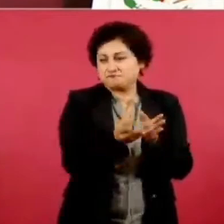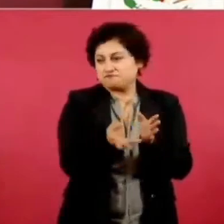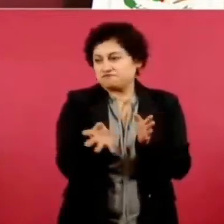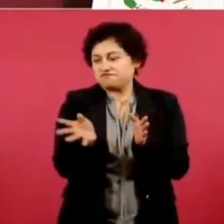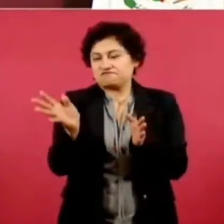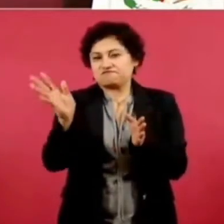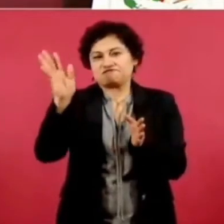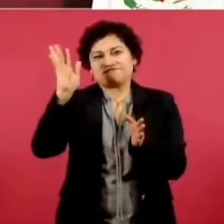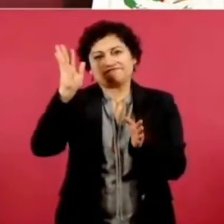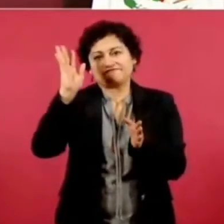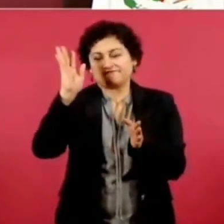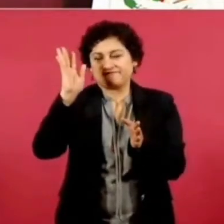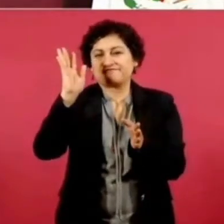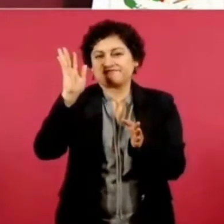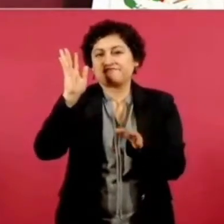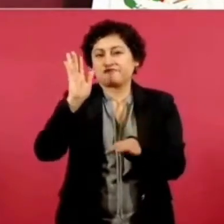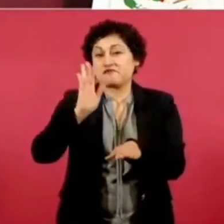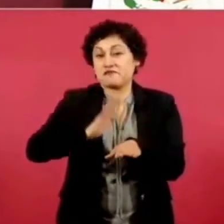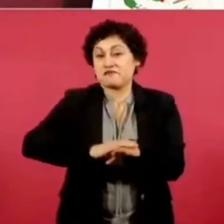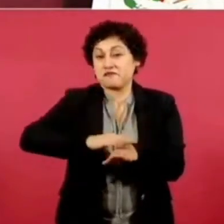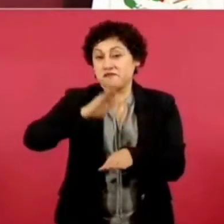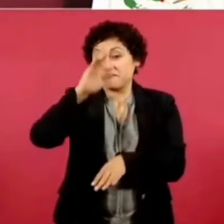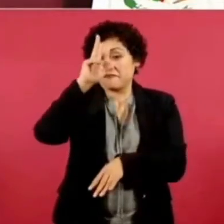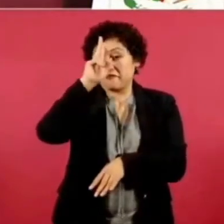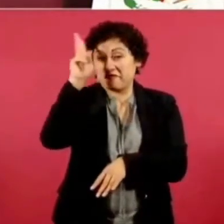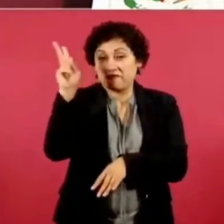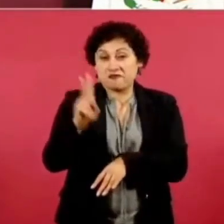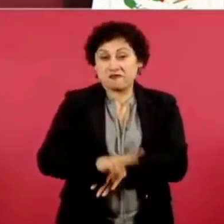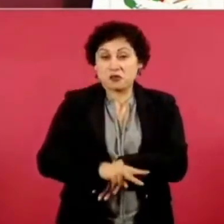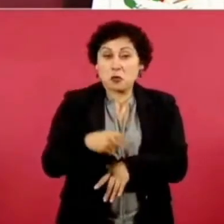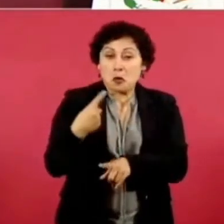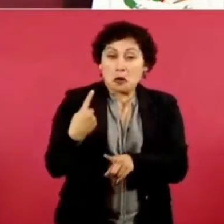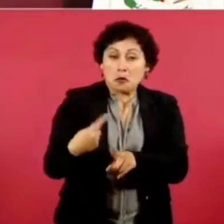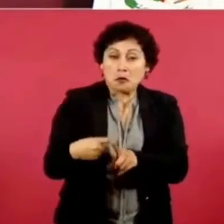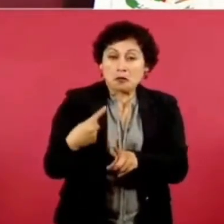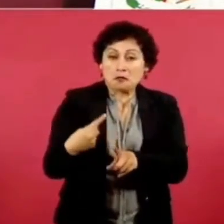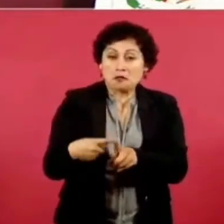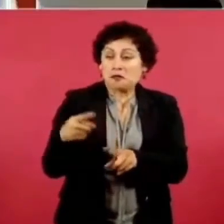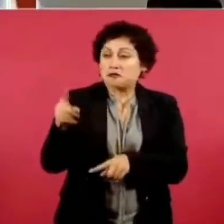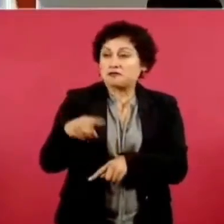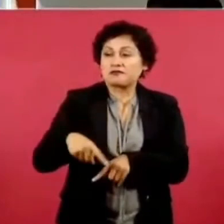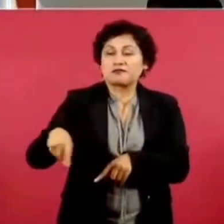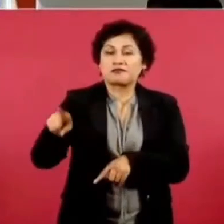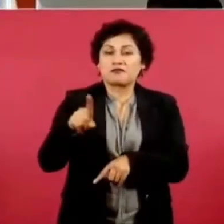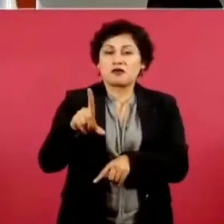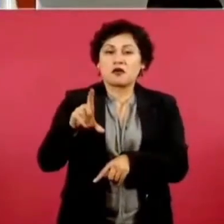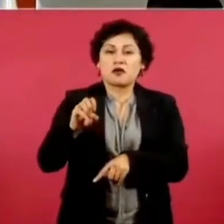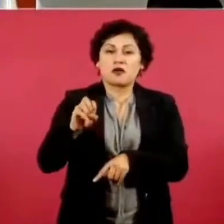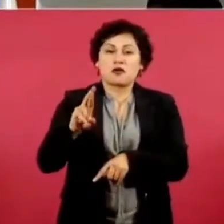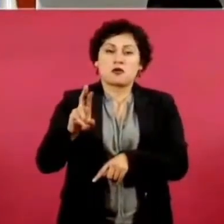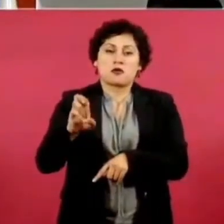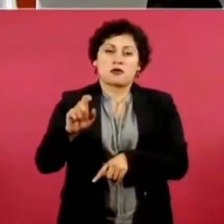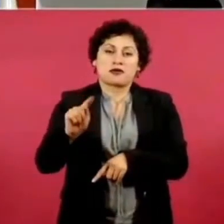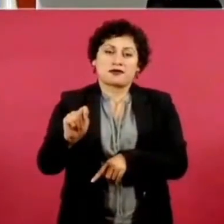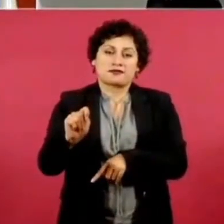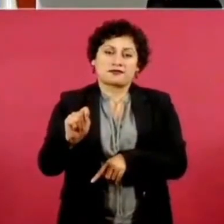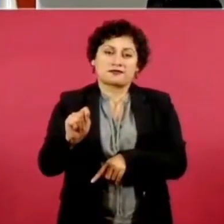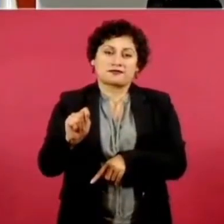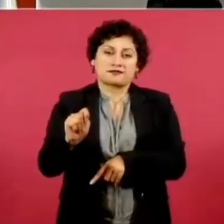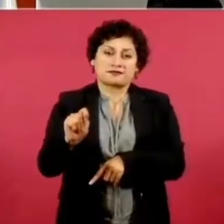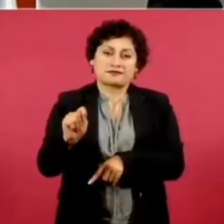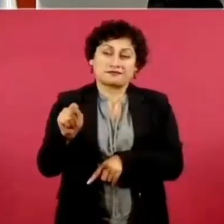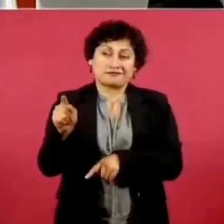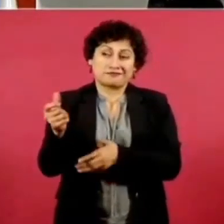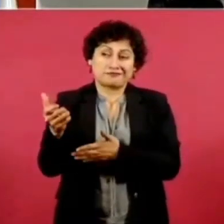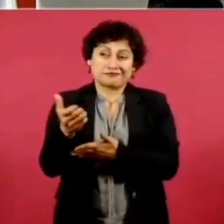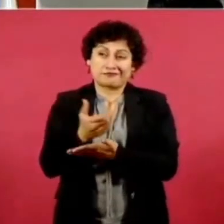para lo que gana Loret de Mola, o